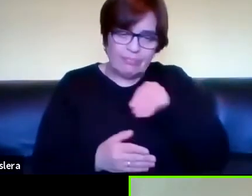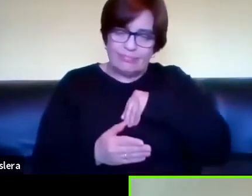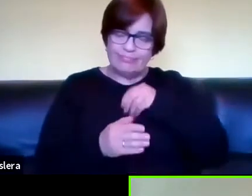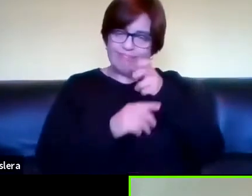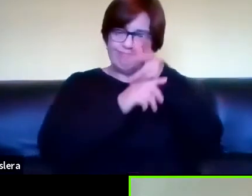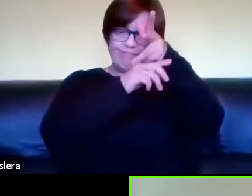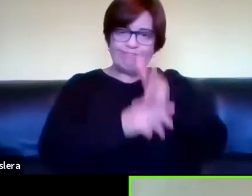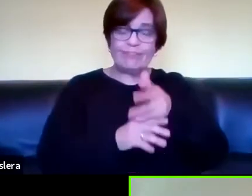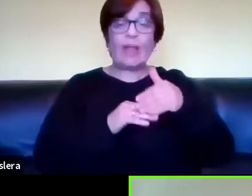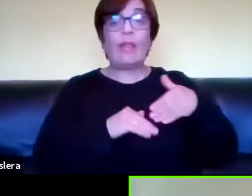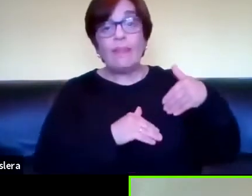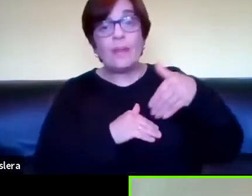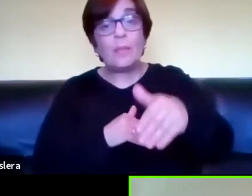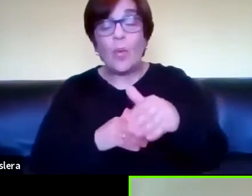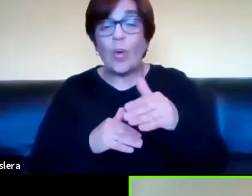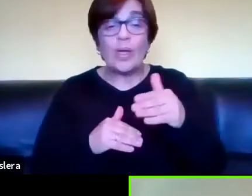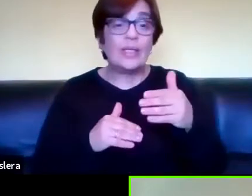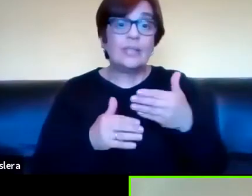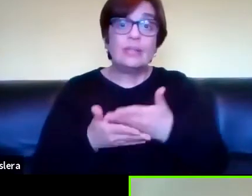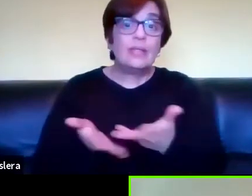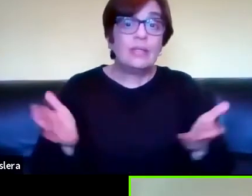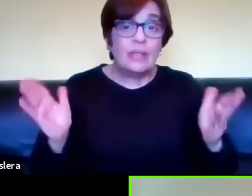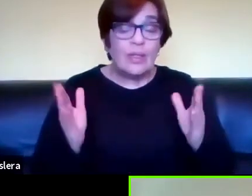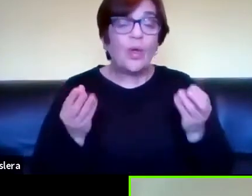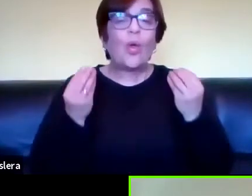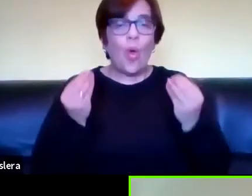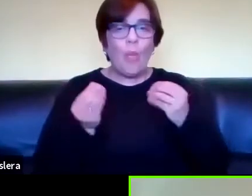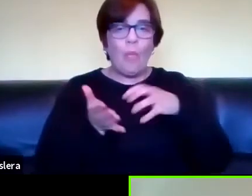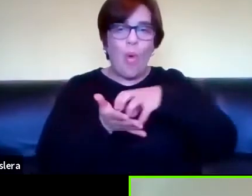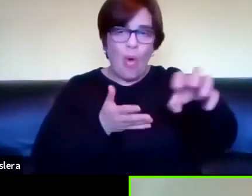luego cómo se ve en la parte de la educación